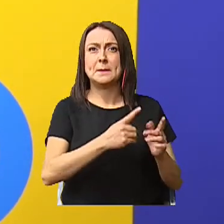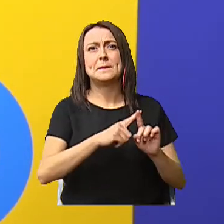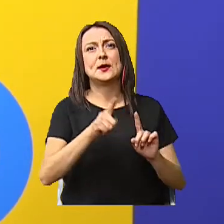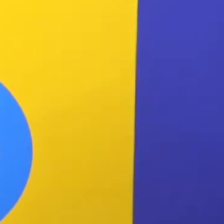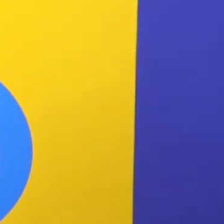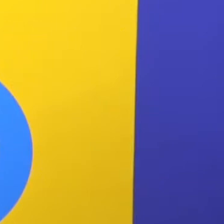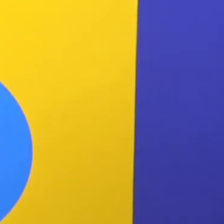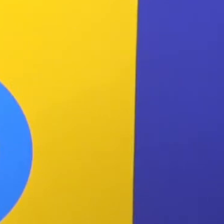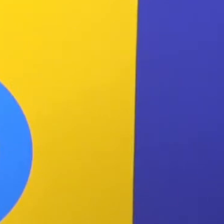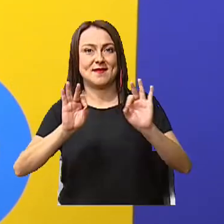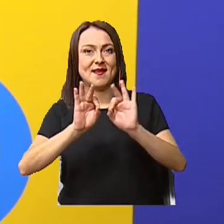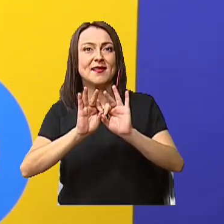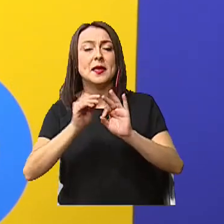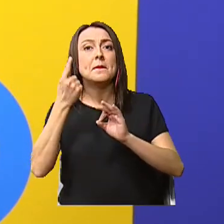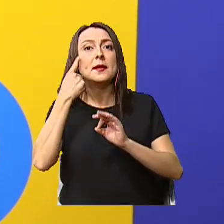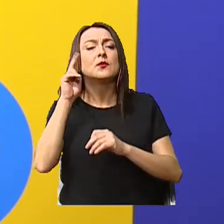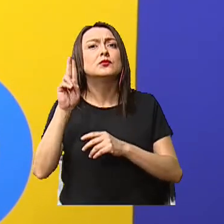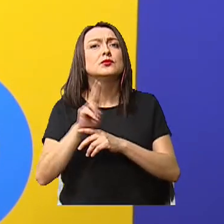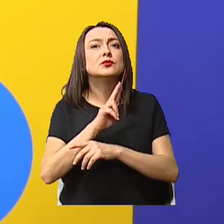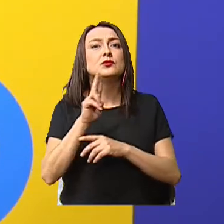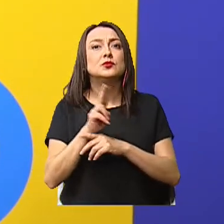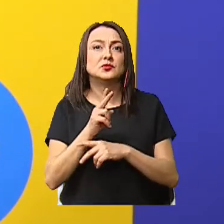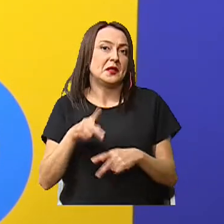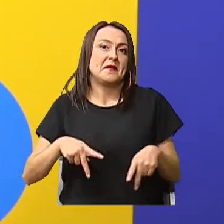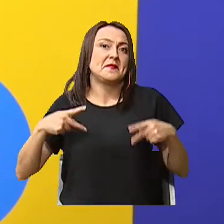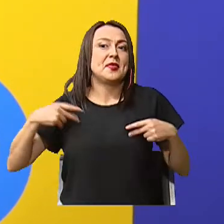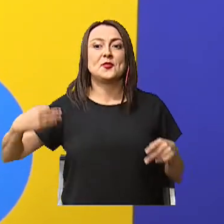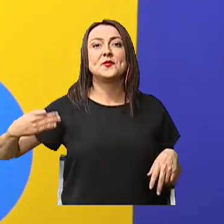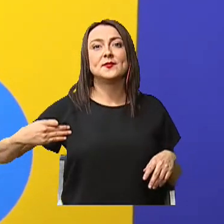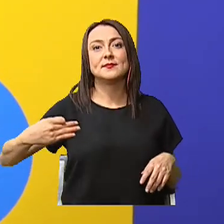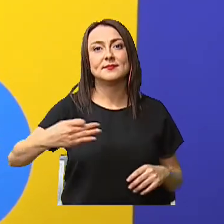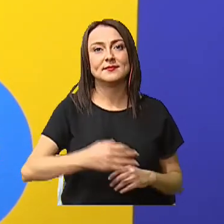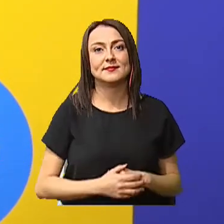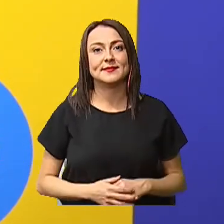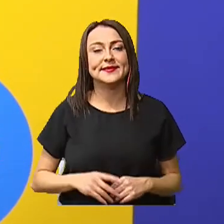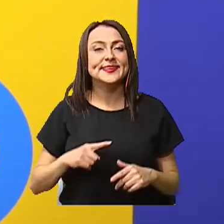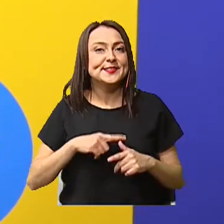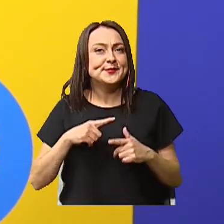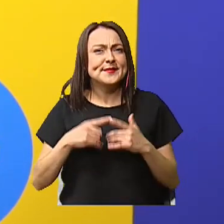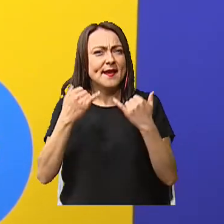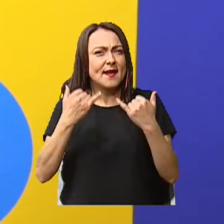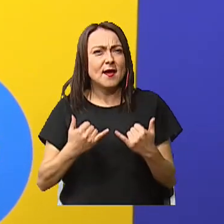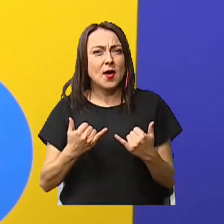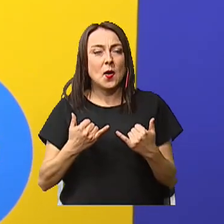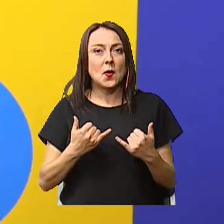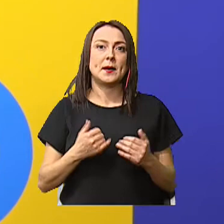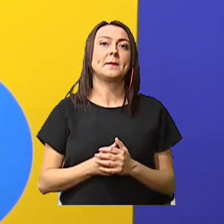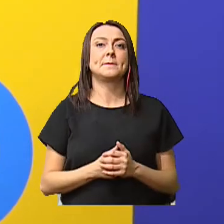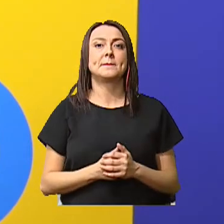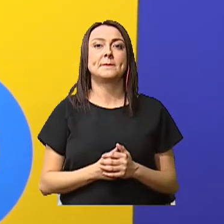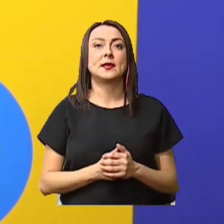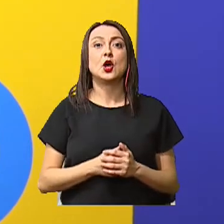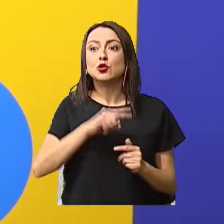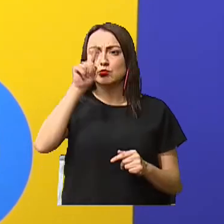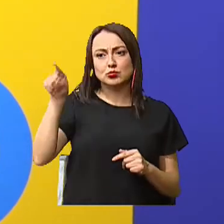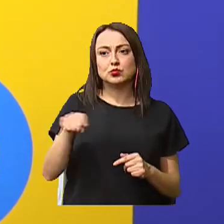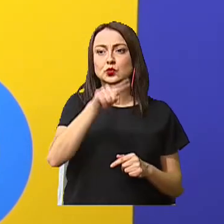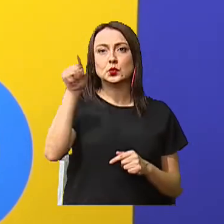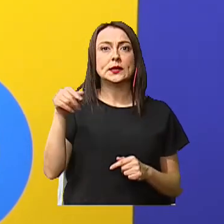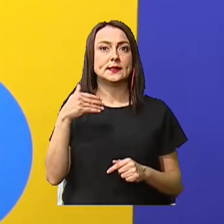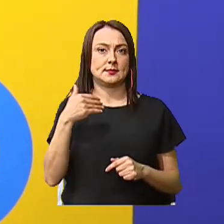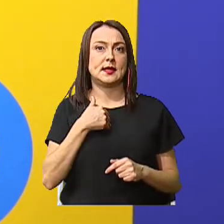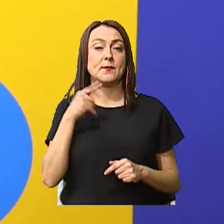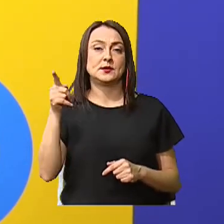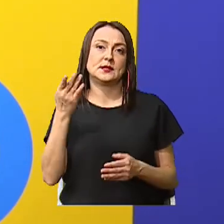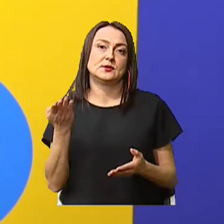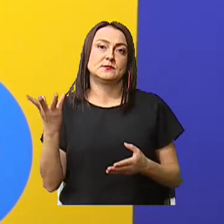importante para el uso de la vida cotidiana. Entonces, vamos a hacer retomar que con la ruleta encontramos esos